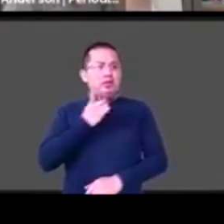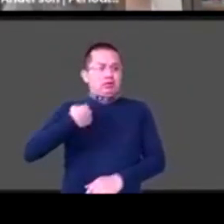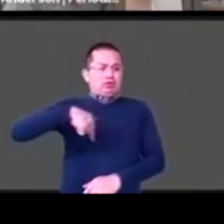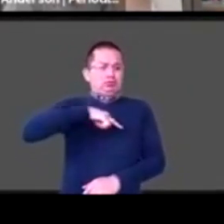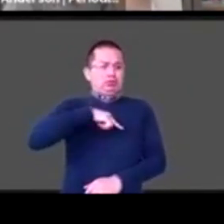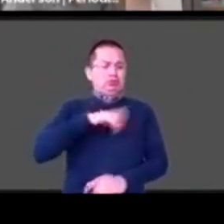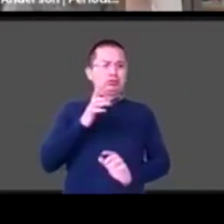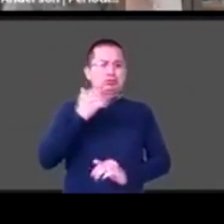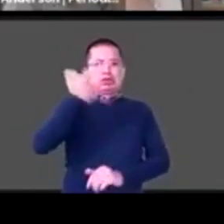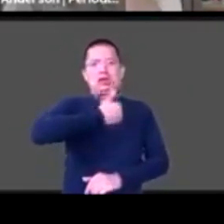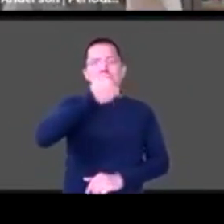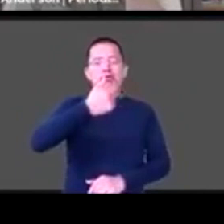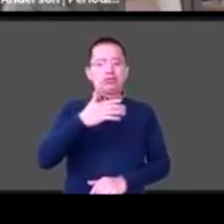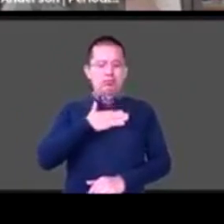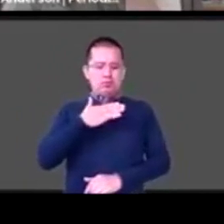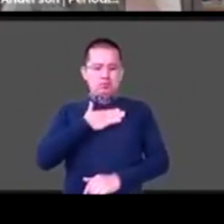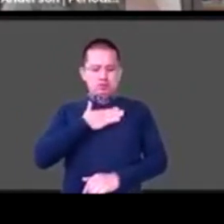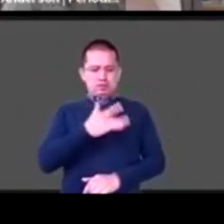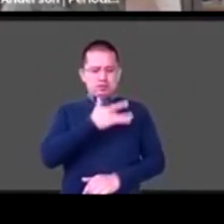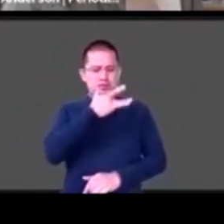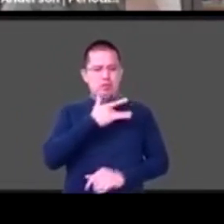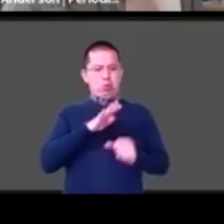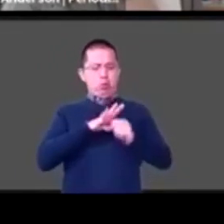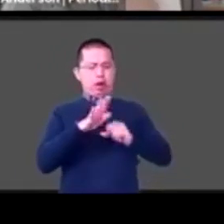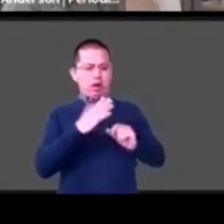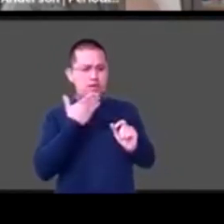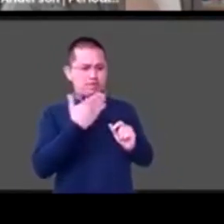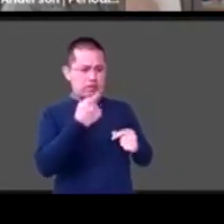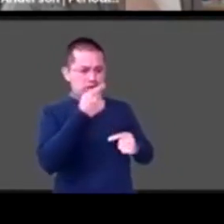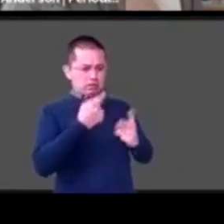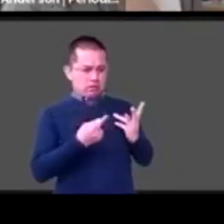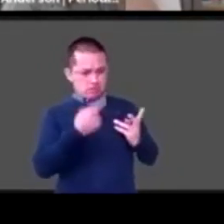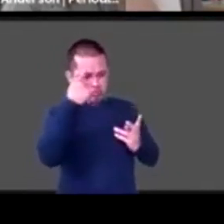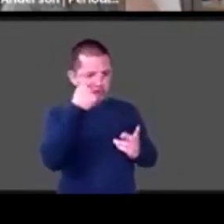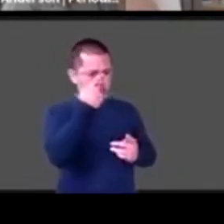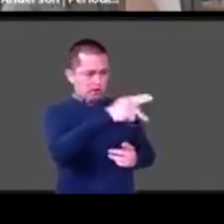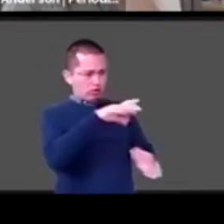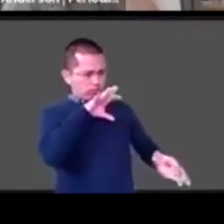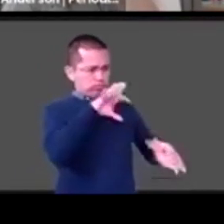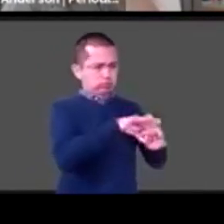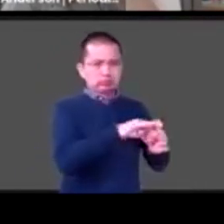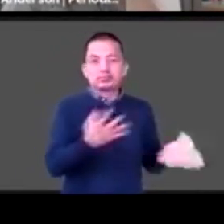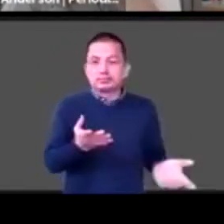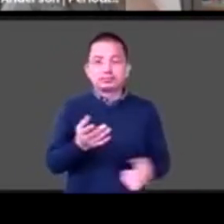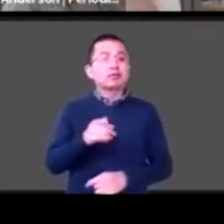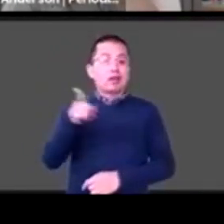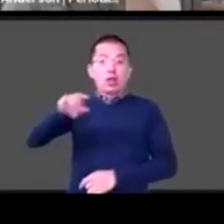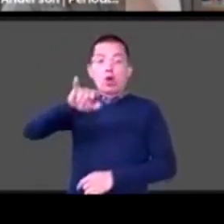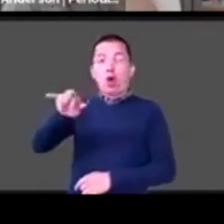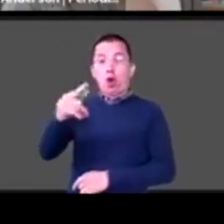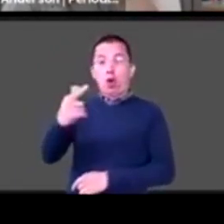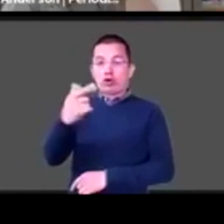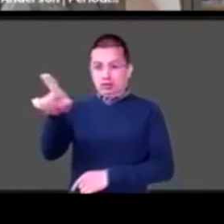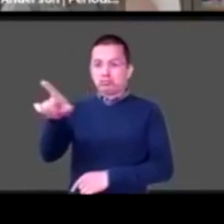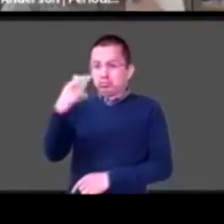acuerdo creo que la mejor acción es escuchar y acompañar